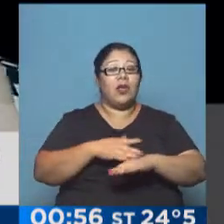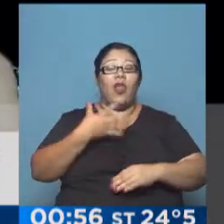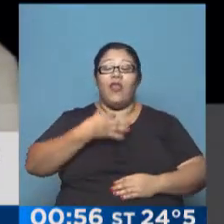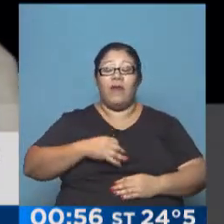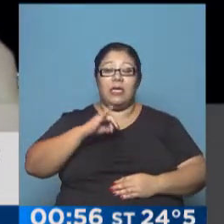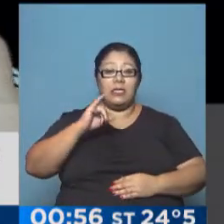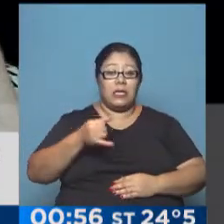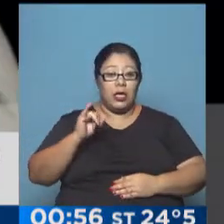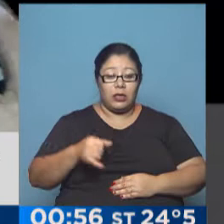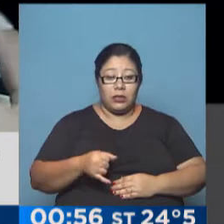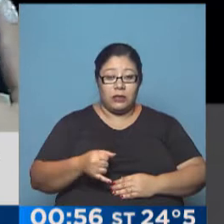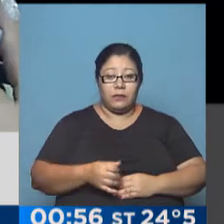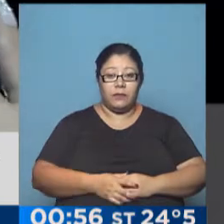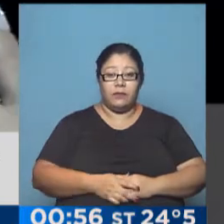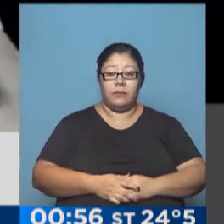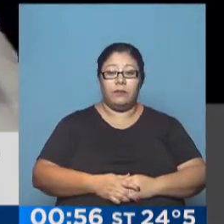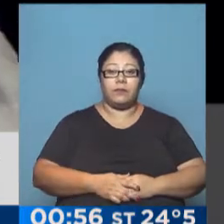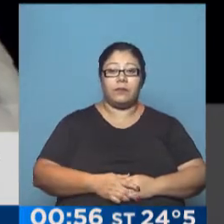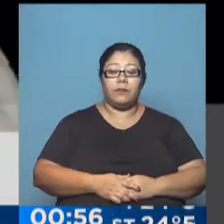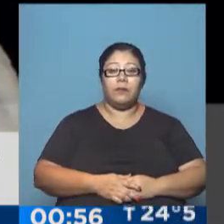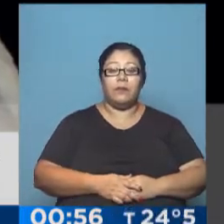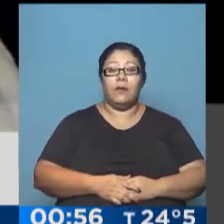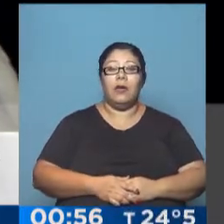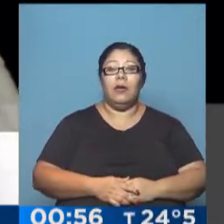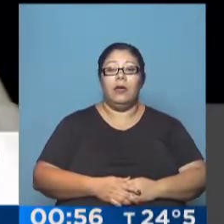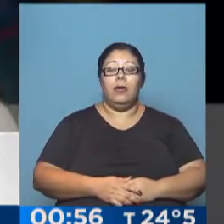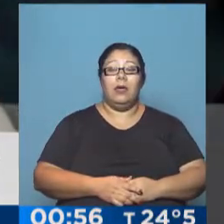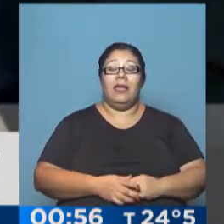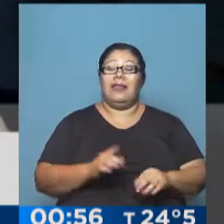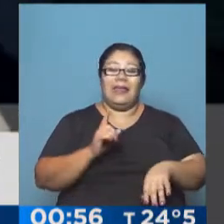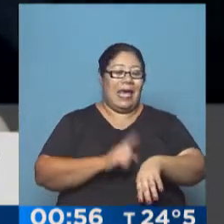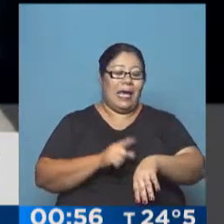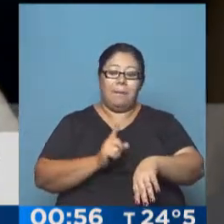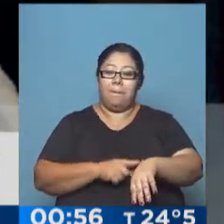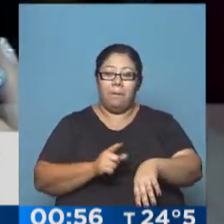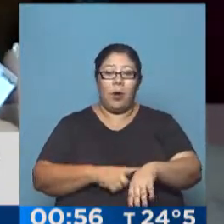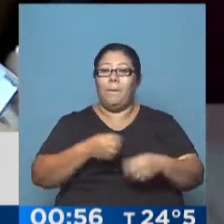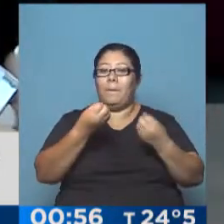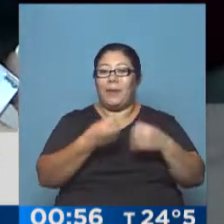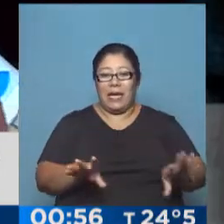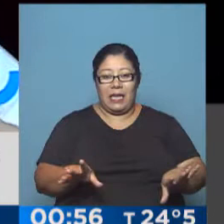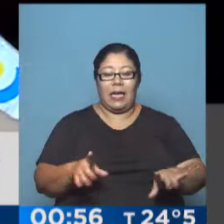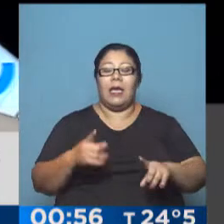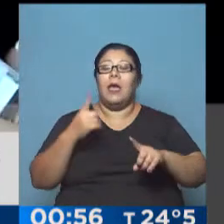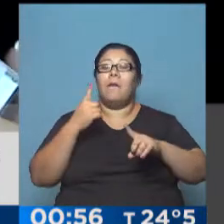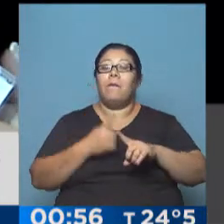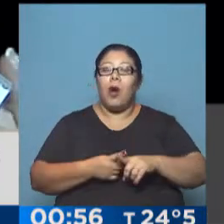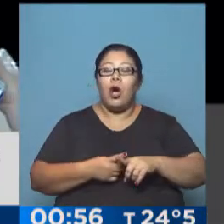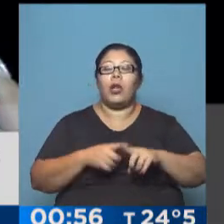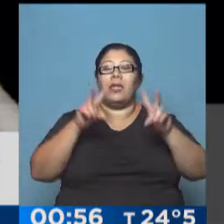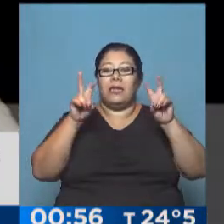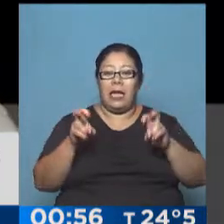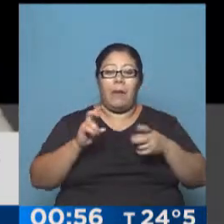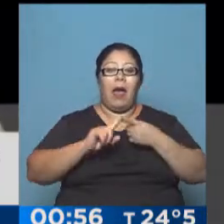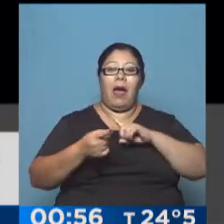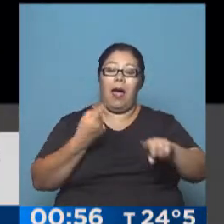Se perdió un tiempo precioso, lo hemos señalado por la demora en la discusión paritaria. Lo hemos señalado incluso